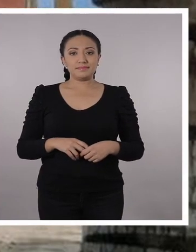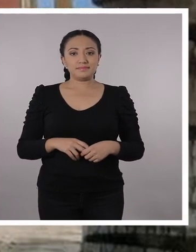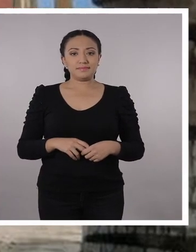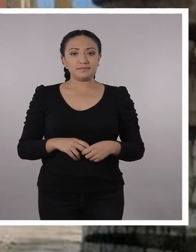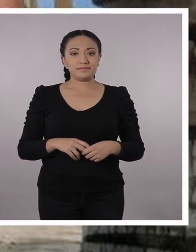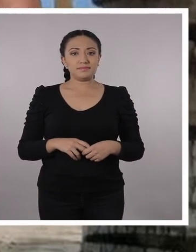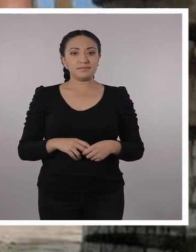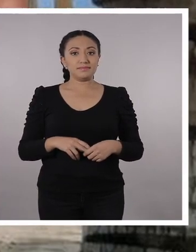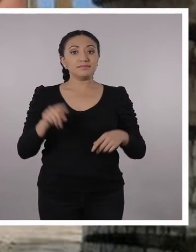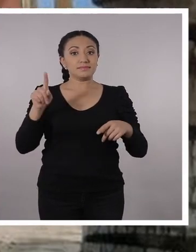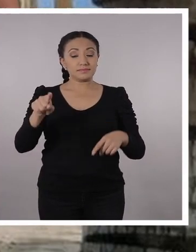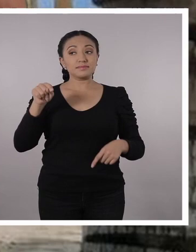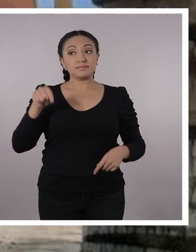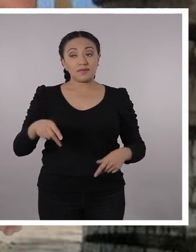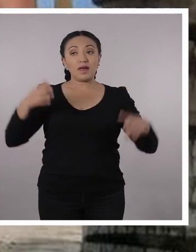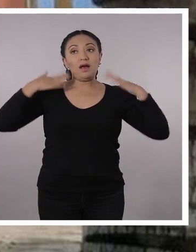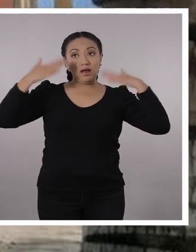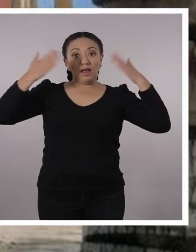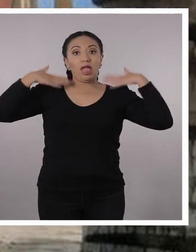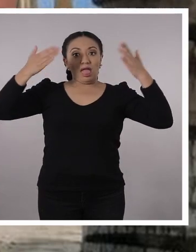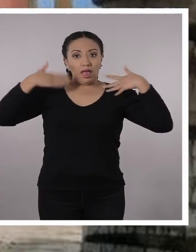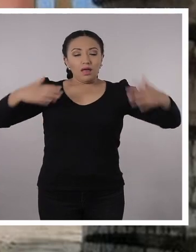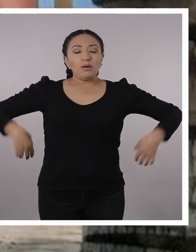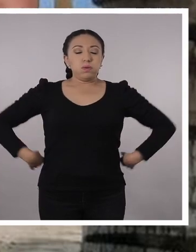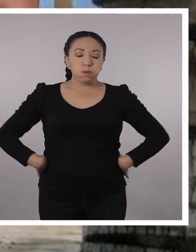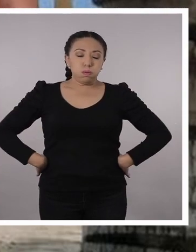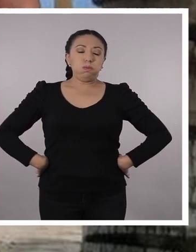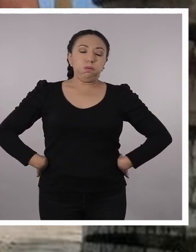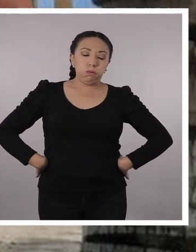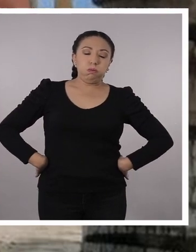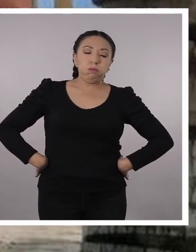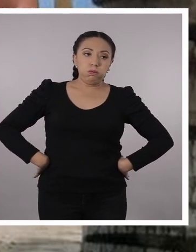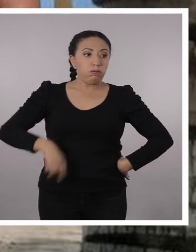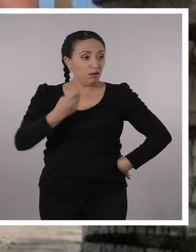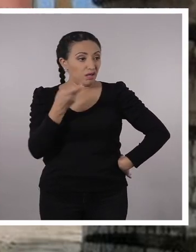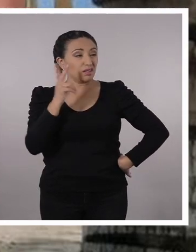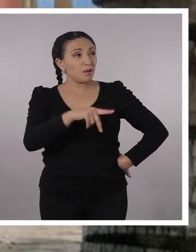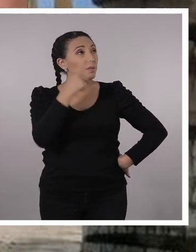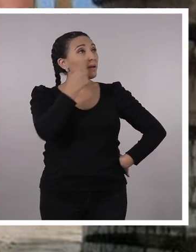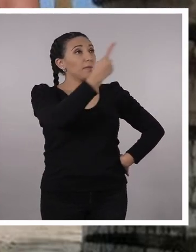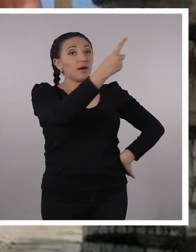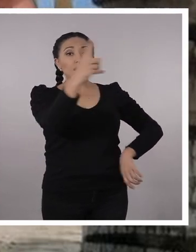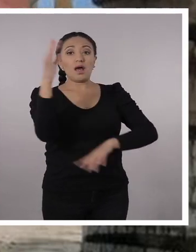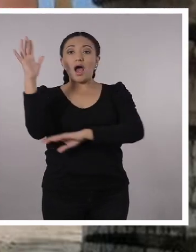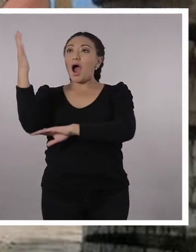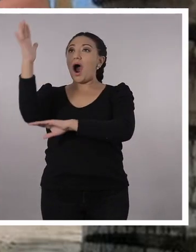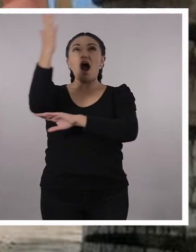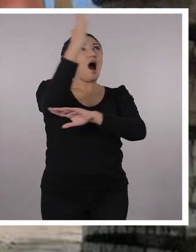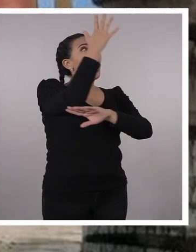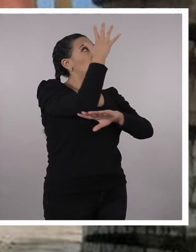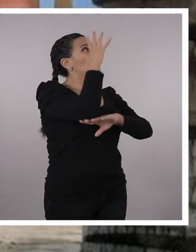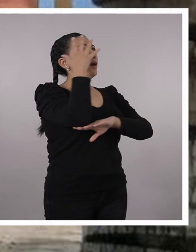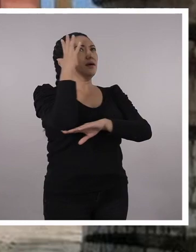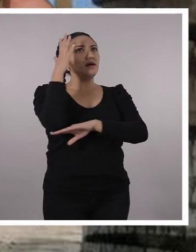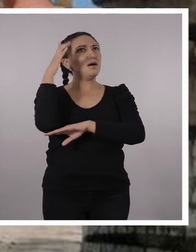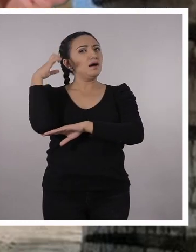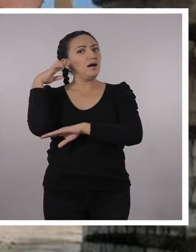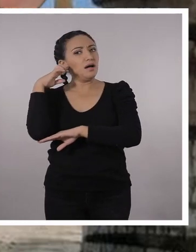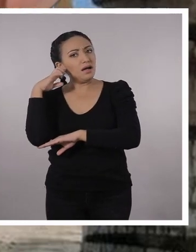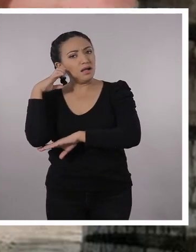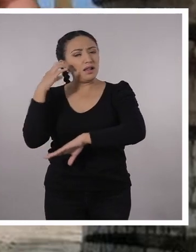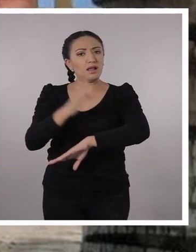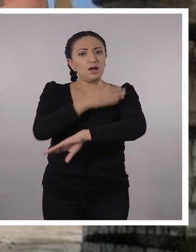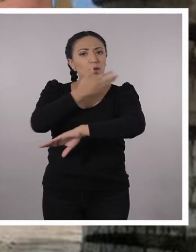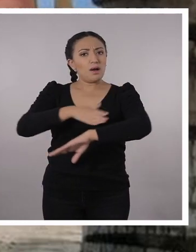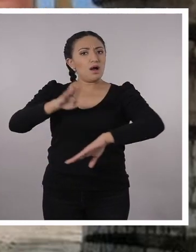Aquí también hace calor, profe. Qué hermosos árboles. Y también escucho yo ritmos, pero nuestro país tiene